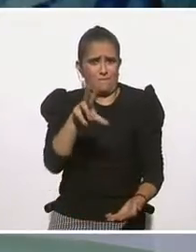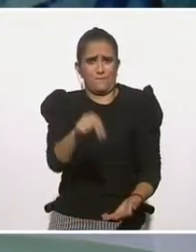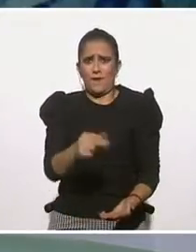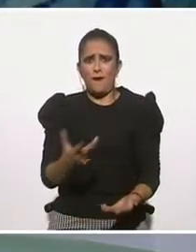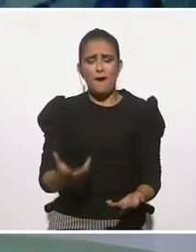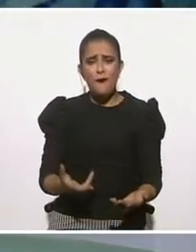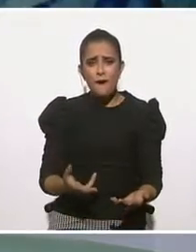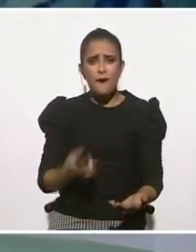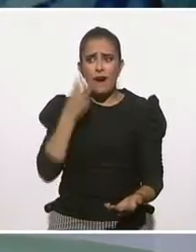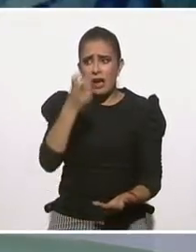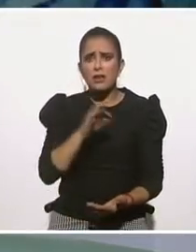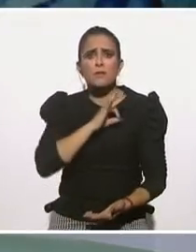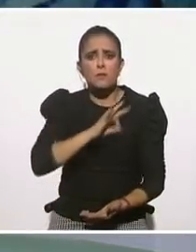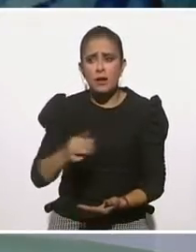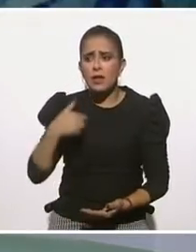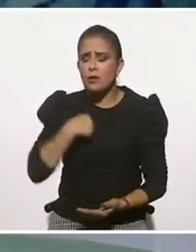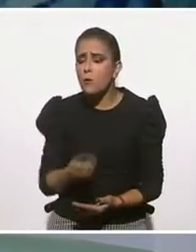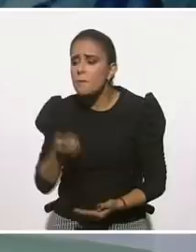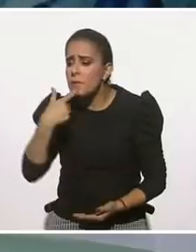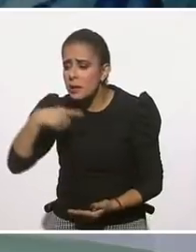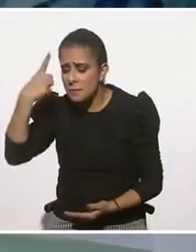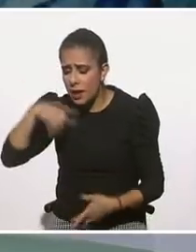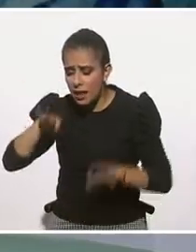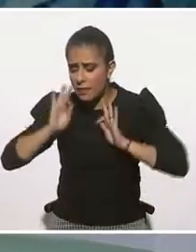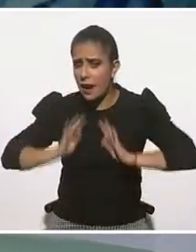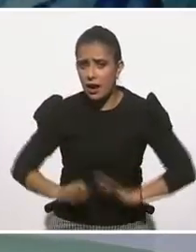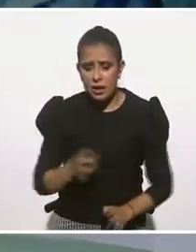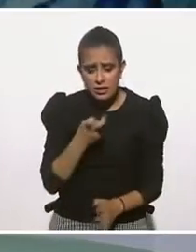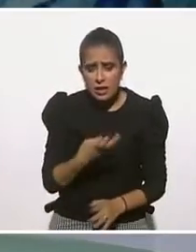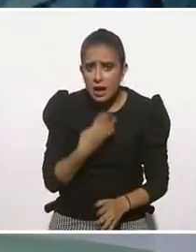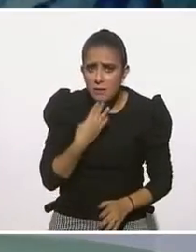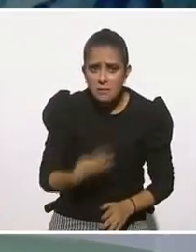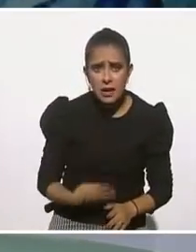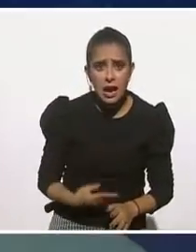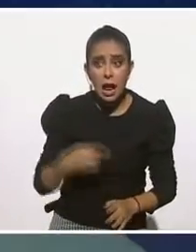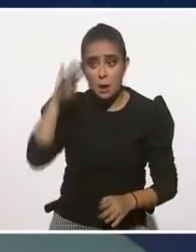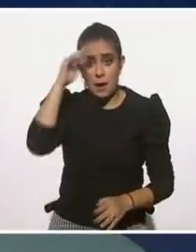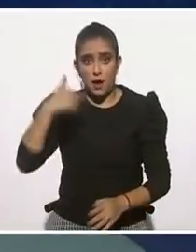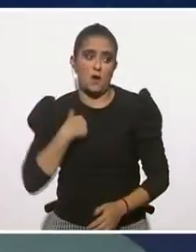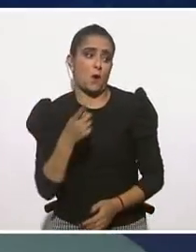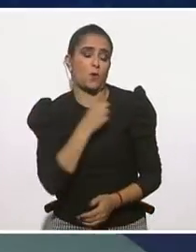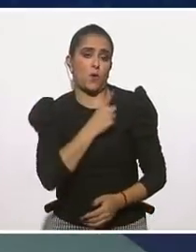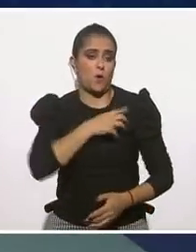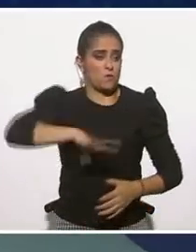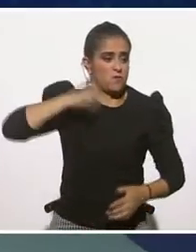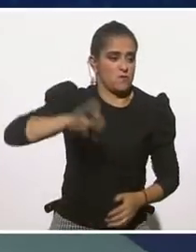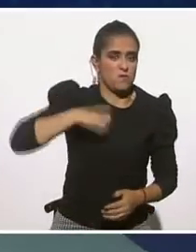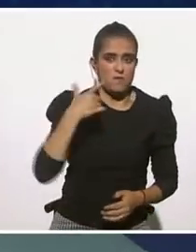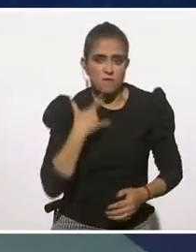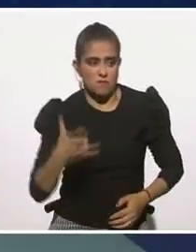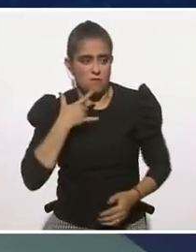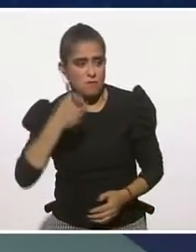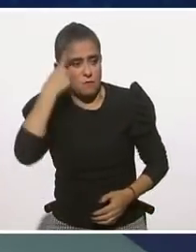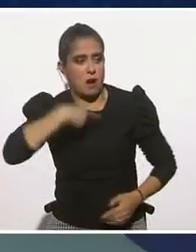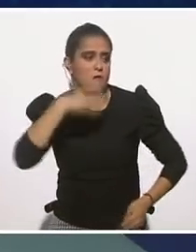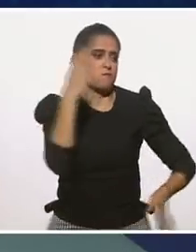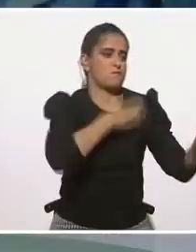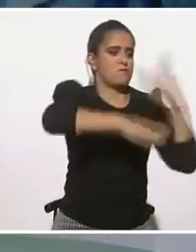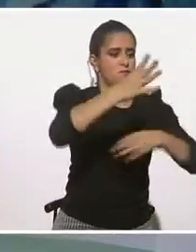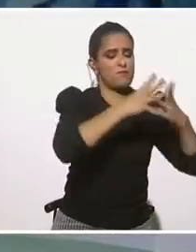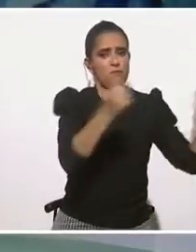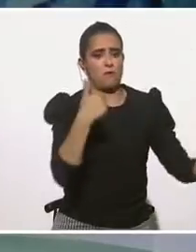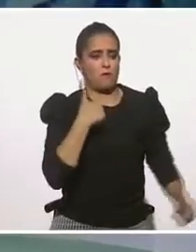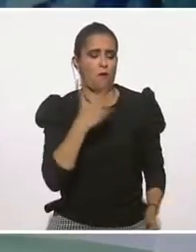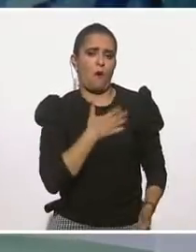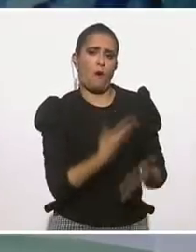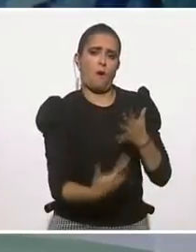tomes un ansiolítico. Si me entiendes, no es de superhéroes. Entonces, ahí me voy reponiendo para luego, entonces,